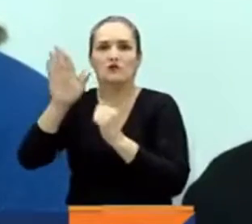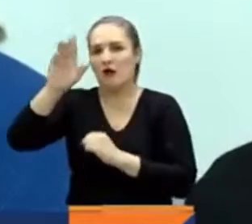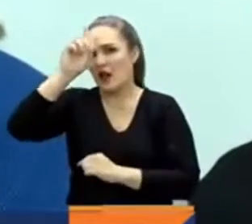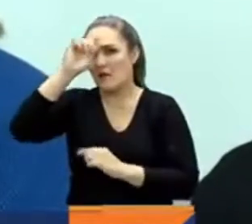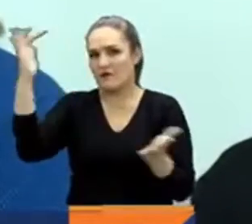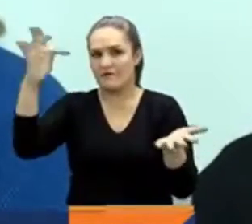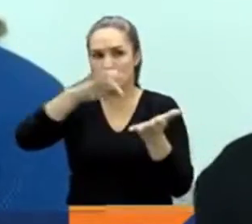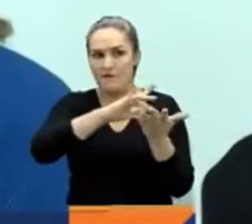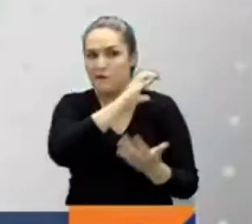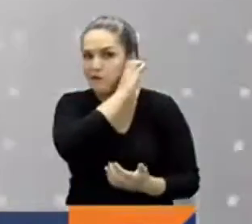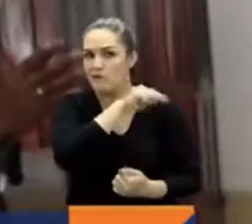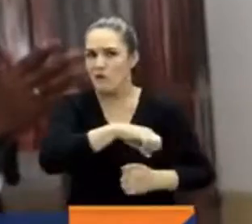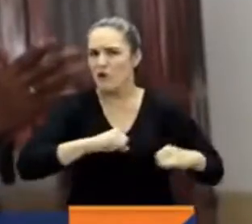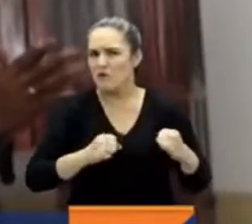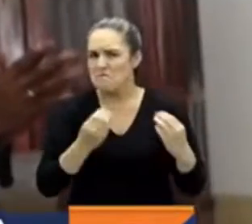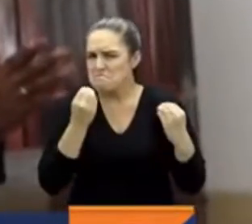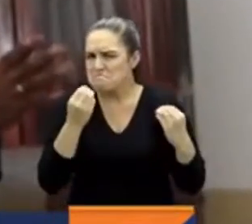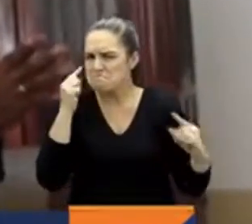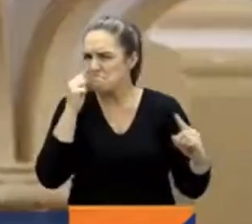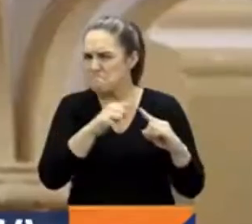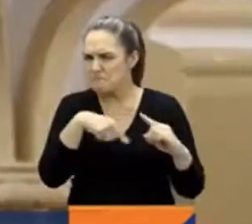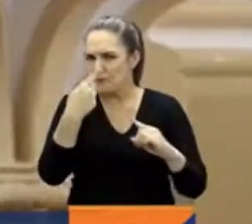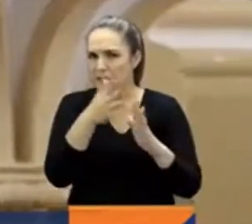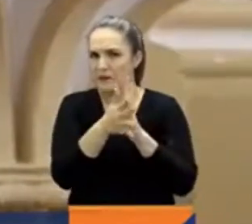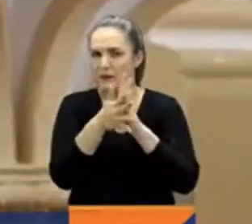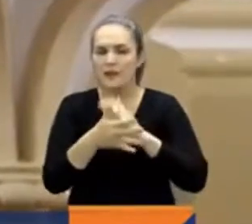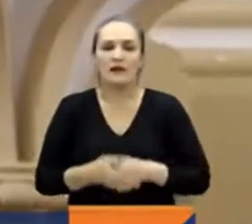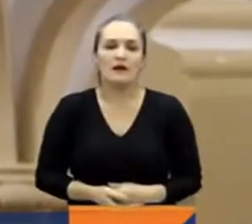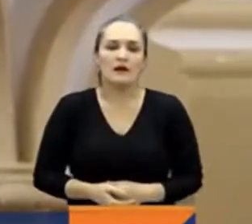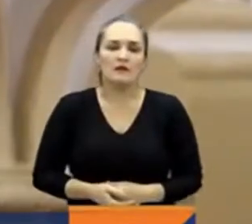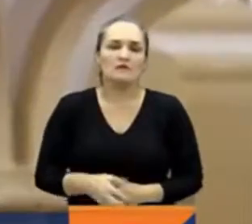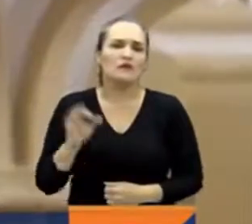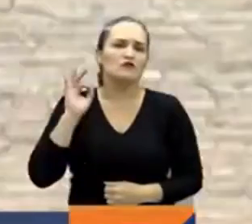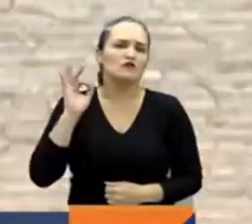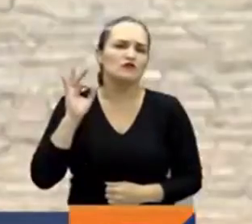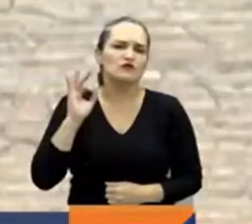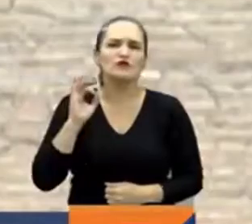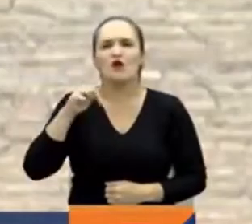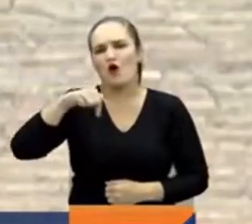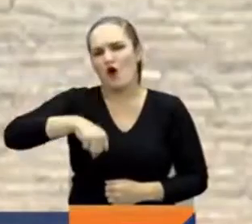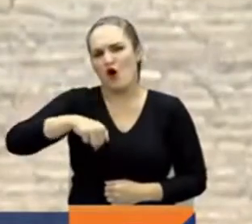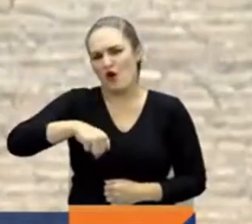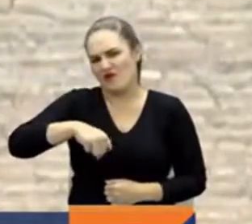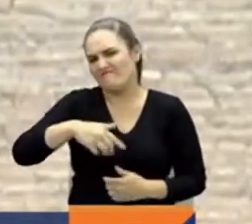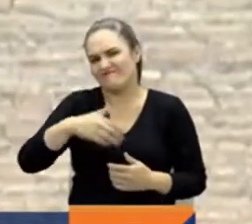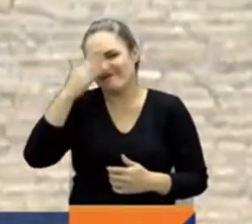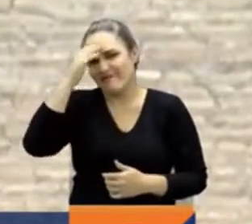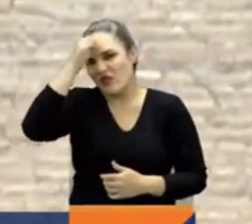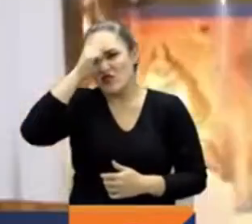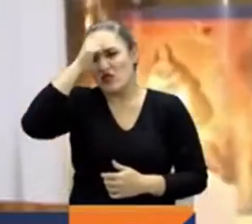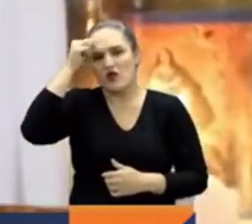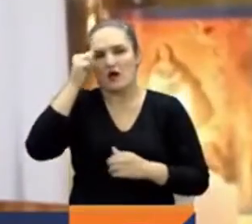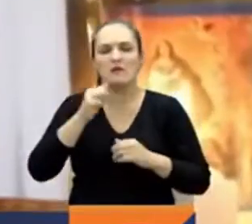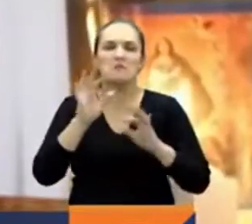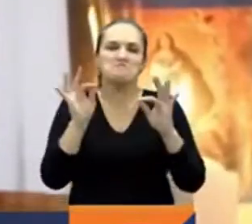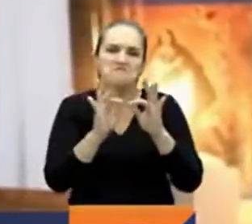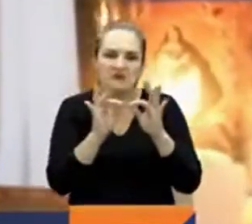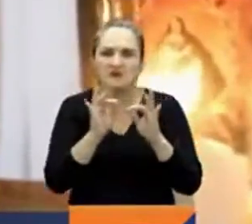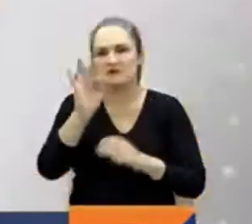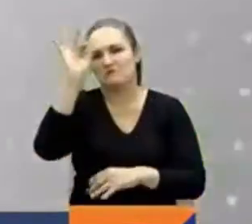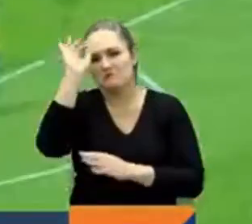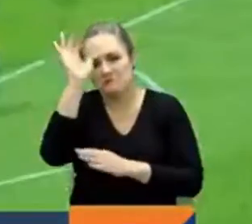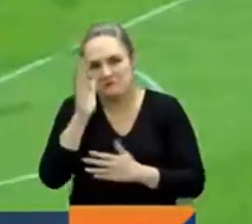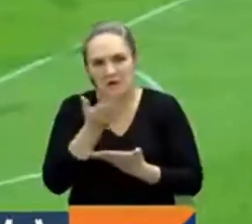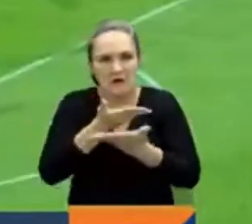les contamos por qué vino. Luego del tradicional rezo del Ángelus de hoy, el Papa Francisco se refirió a la situación de la iglesia en